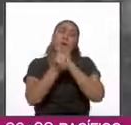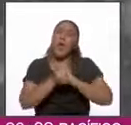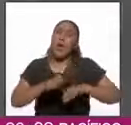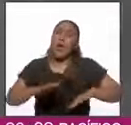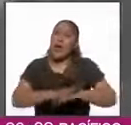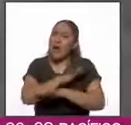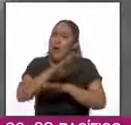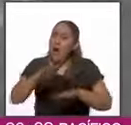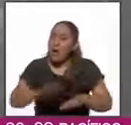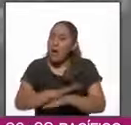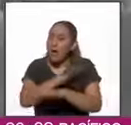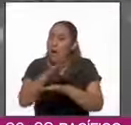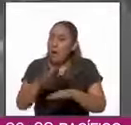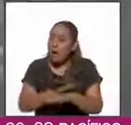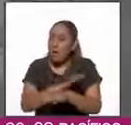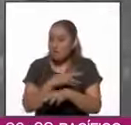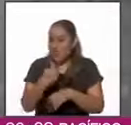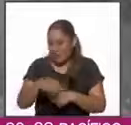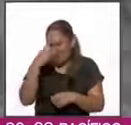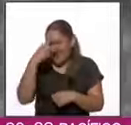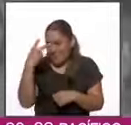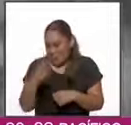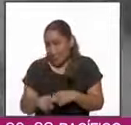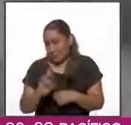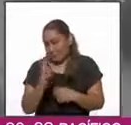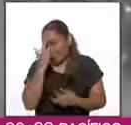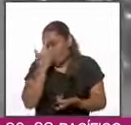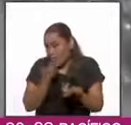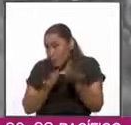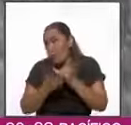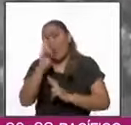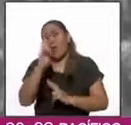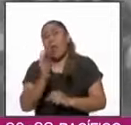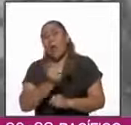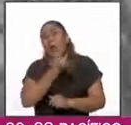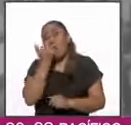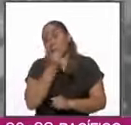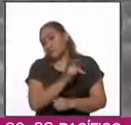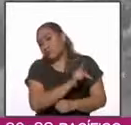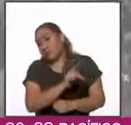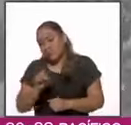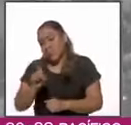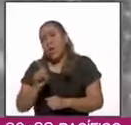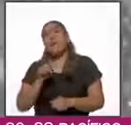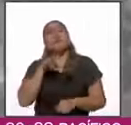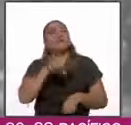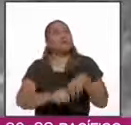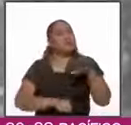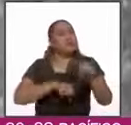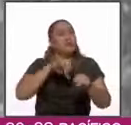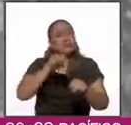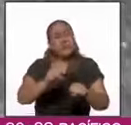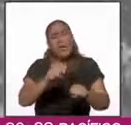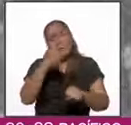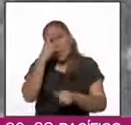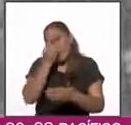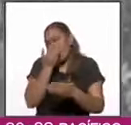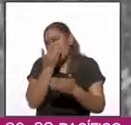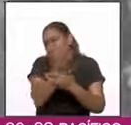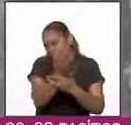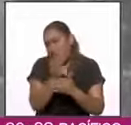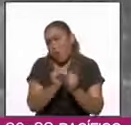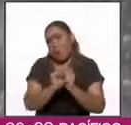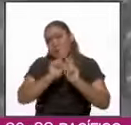importantes de nuestra historia a través de una huelga general estudiantil que tomó las calles para exigir pacíficamente